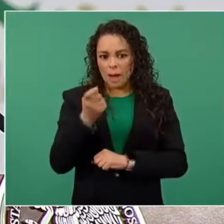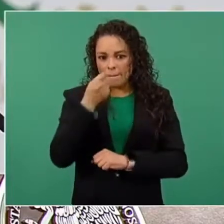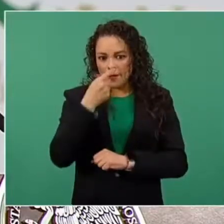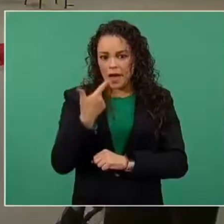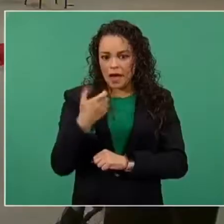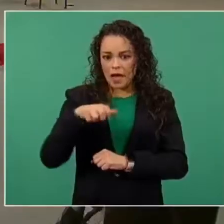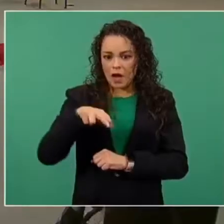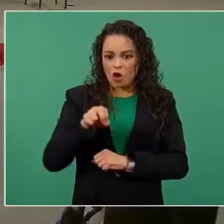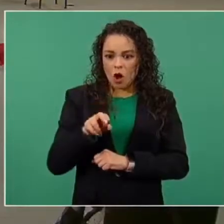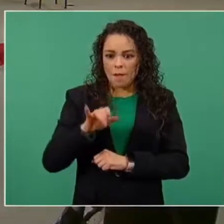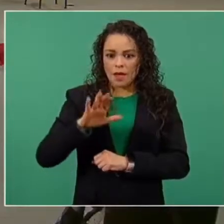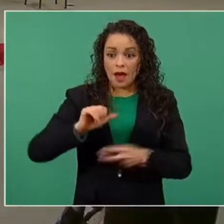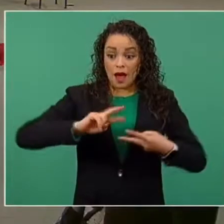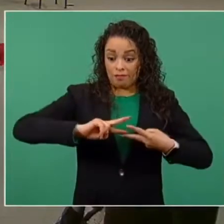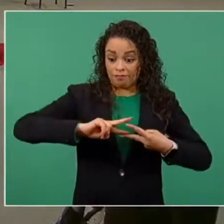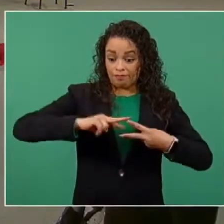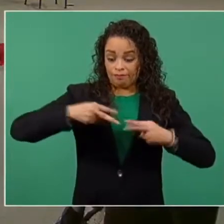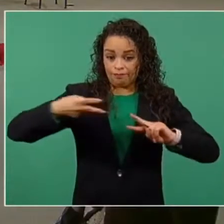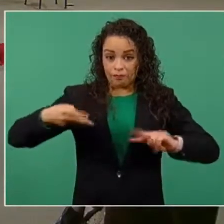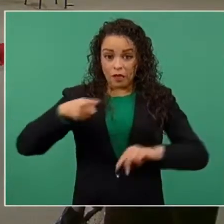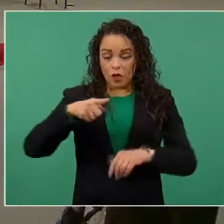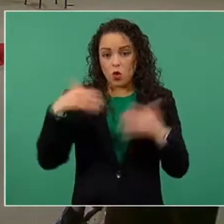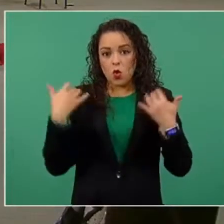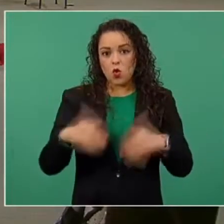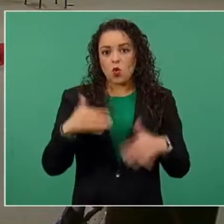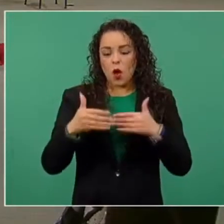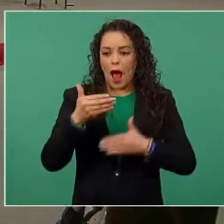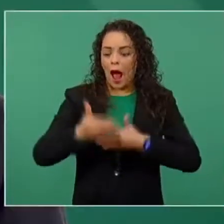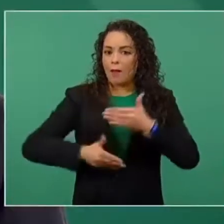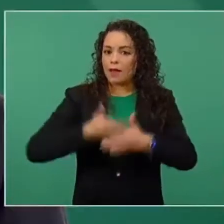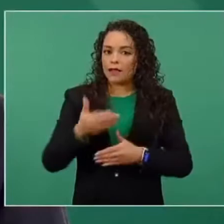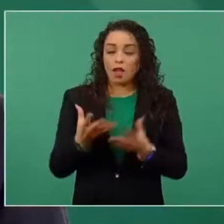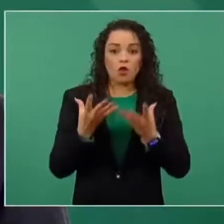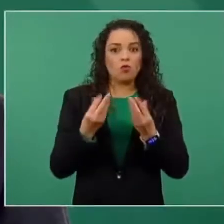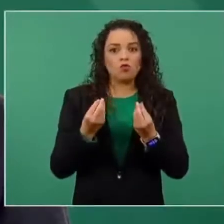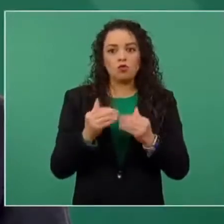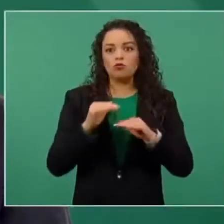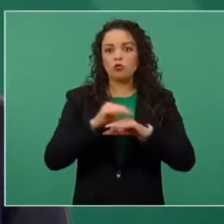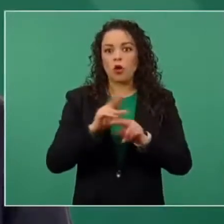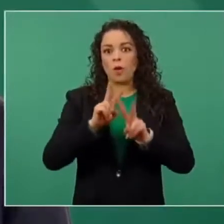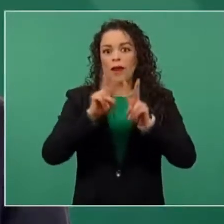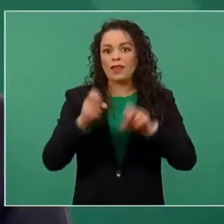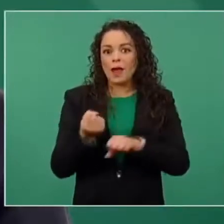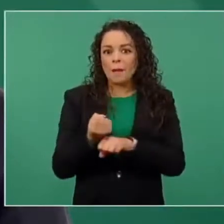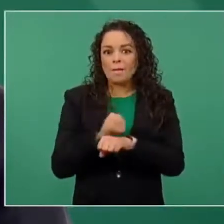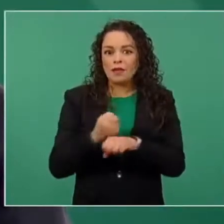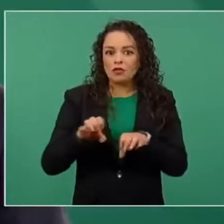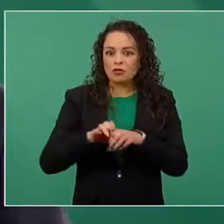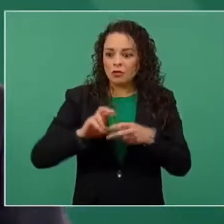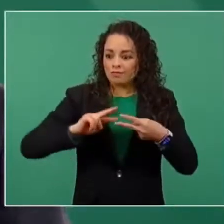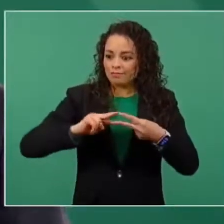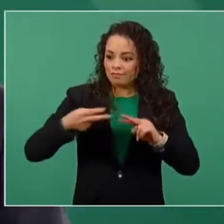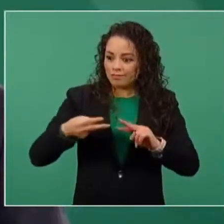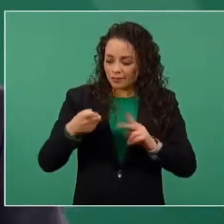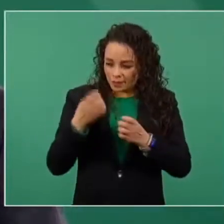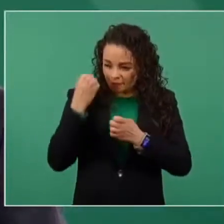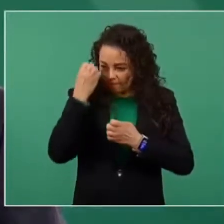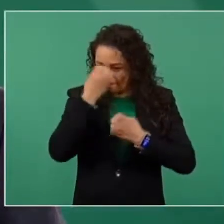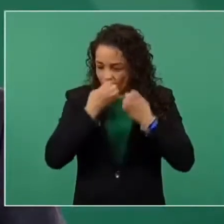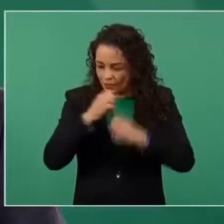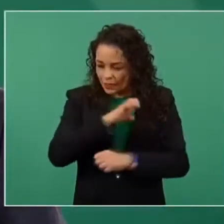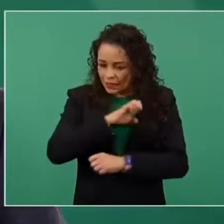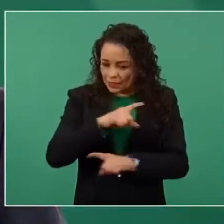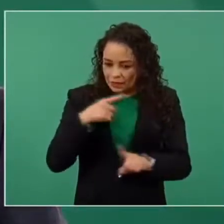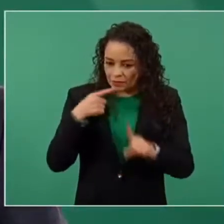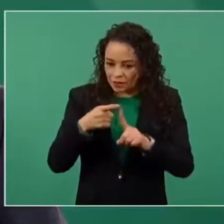más avanzada en los estudios genéticos, para tener un área especializada para el análisis de